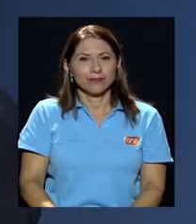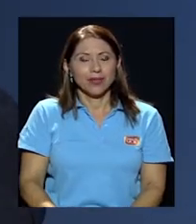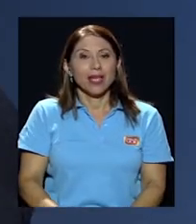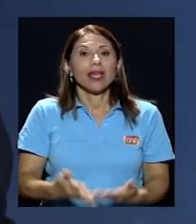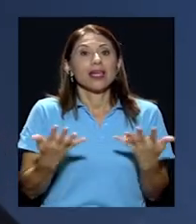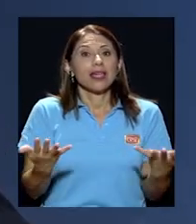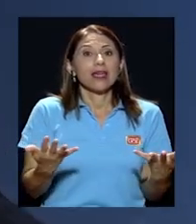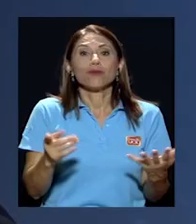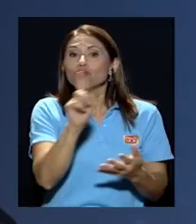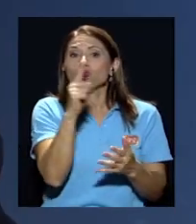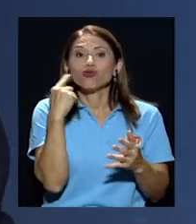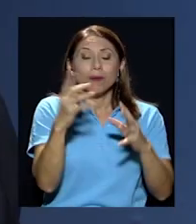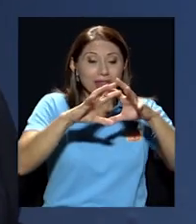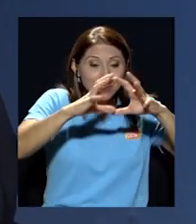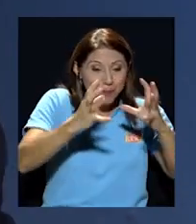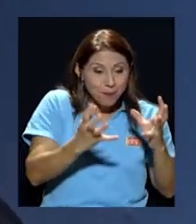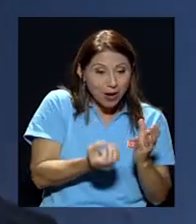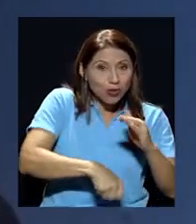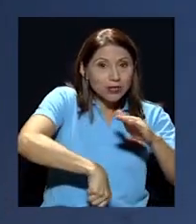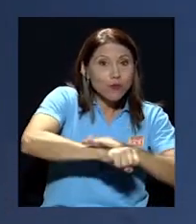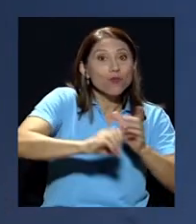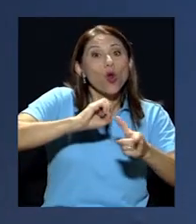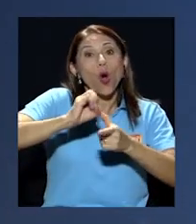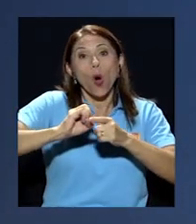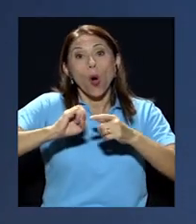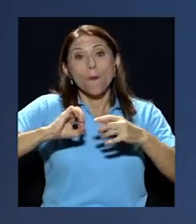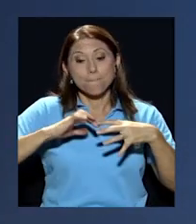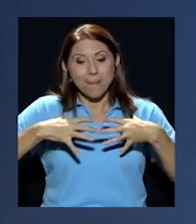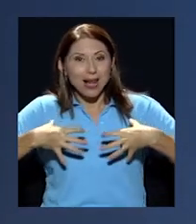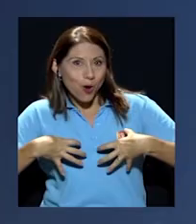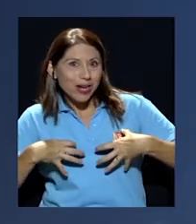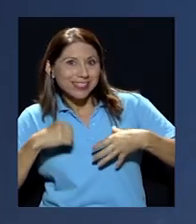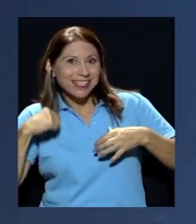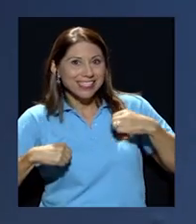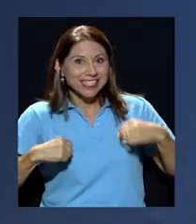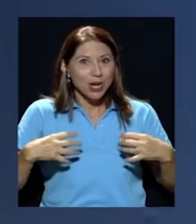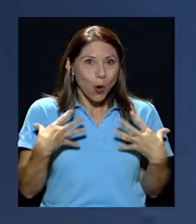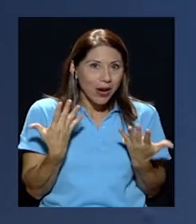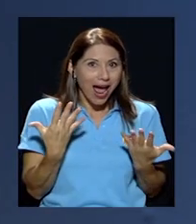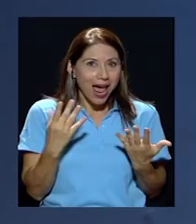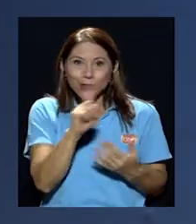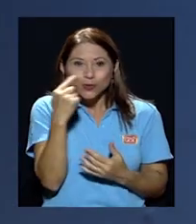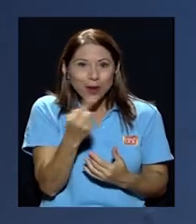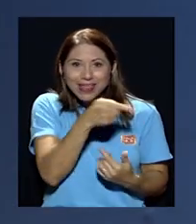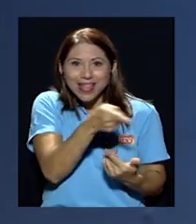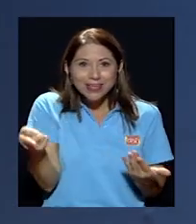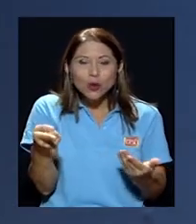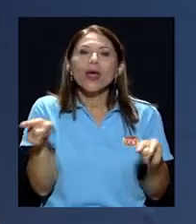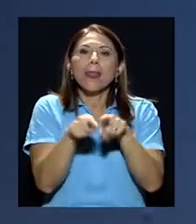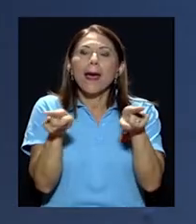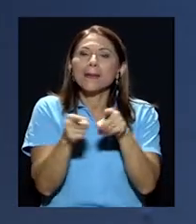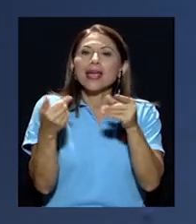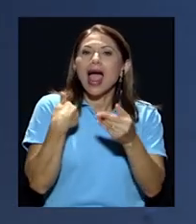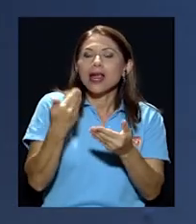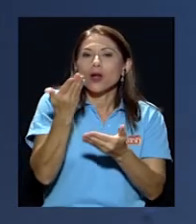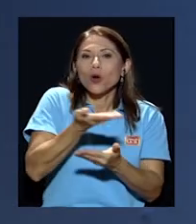balones de fútbol y de los balones de silicona hay cosas más importantes que saber conocer y